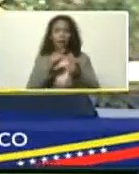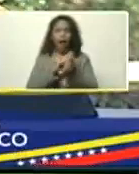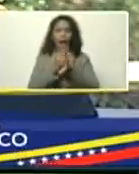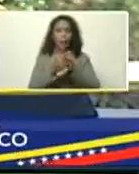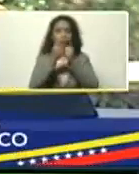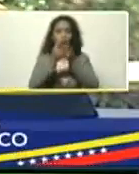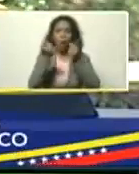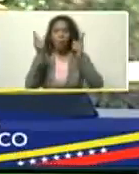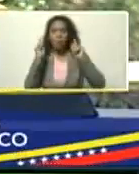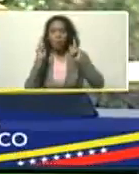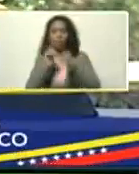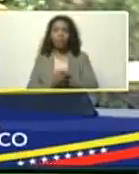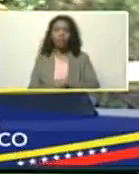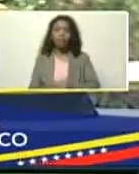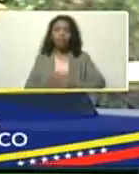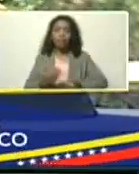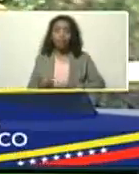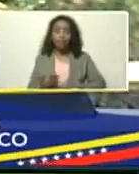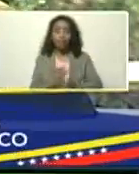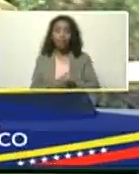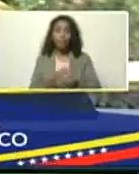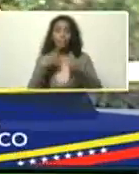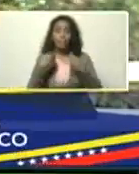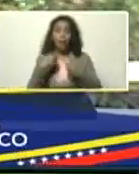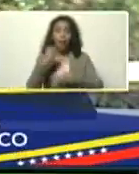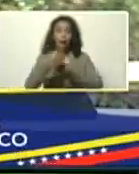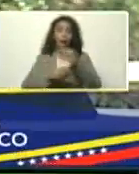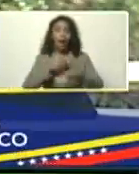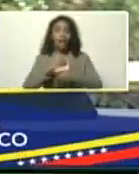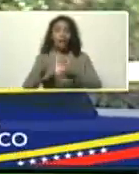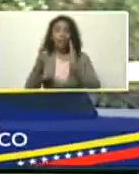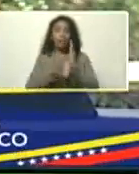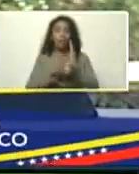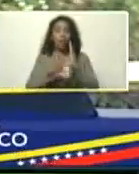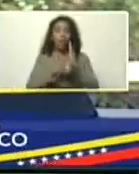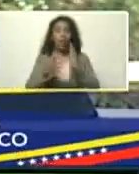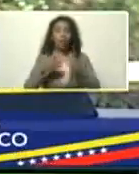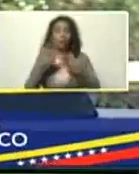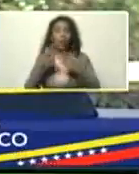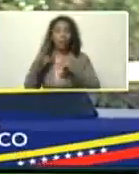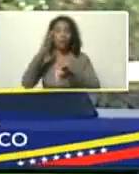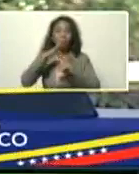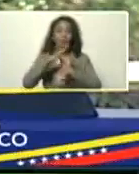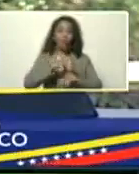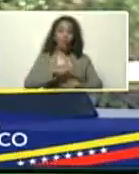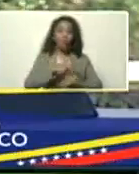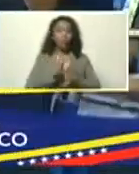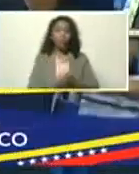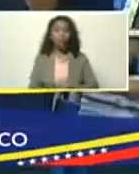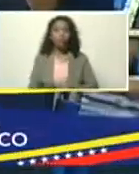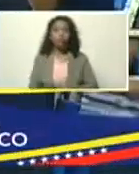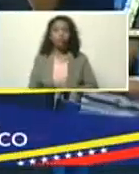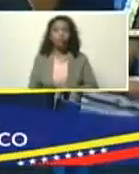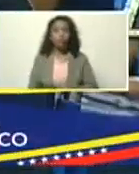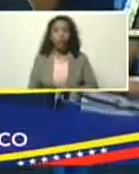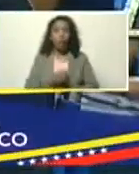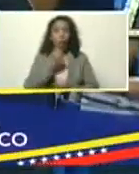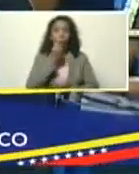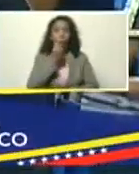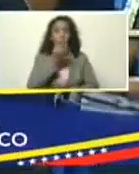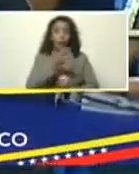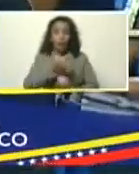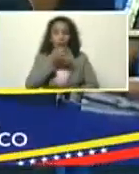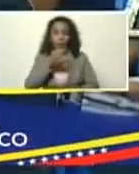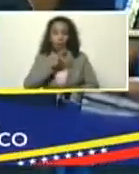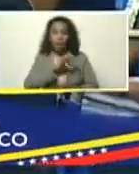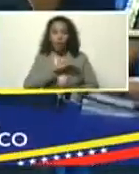climático, y, para conseguir, tecnologías, que lo mitiguen, por favor, ministra, Buenas tardes, señor presidente,